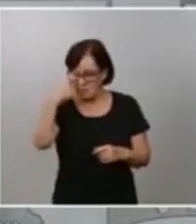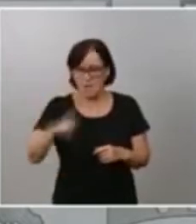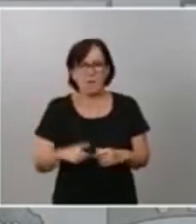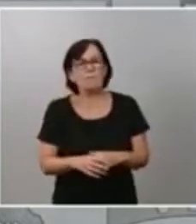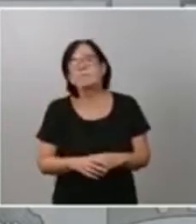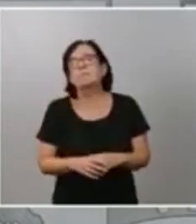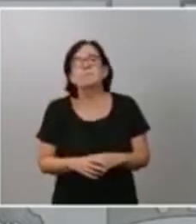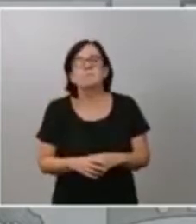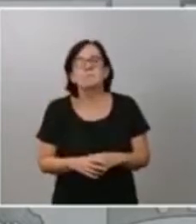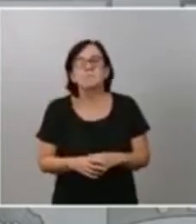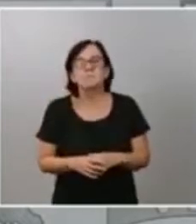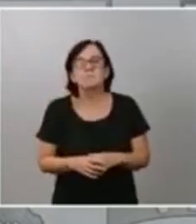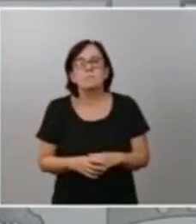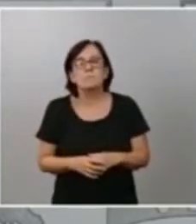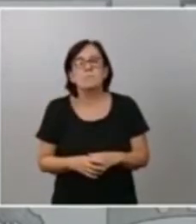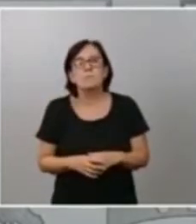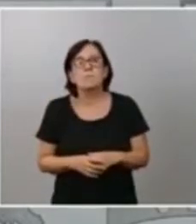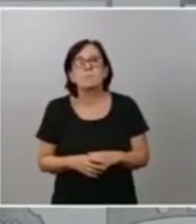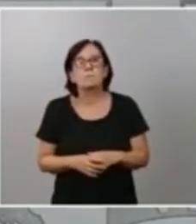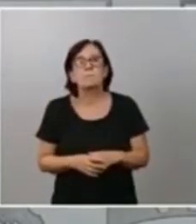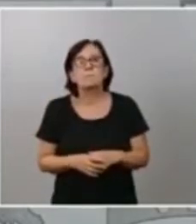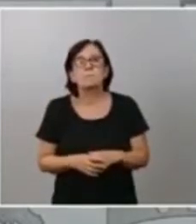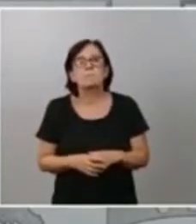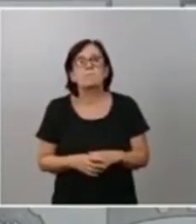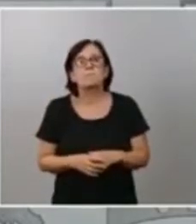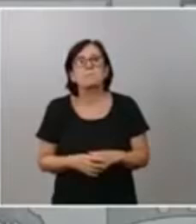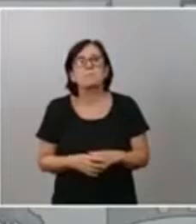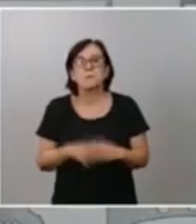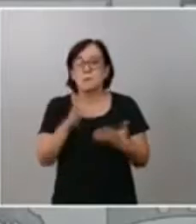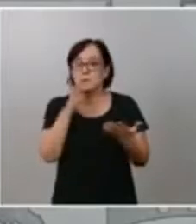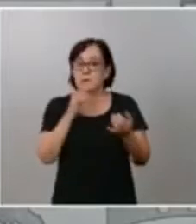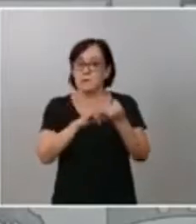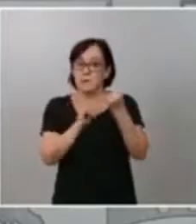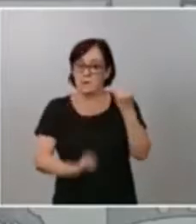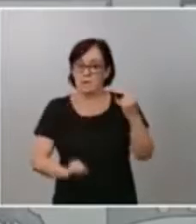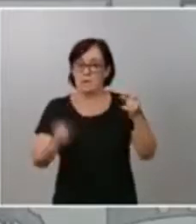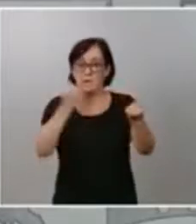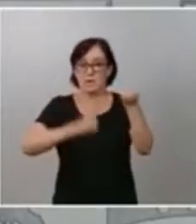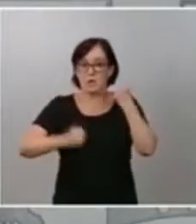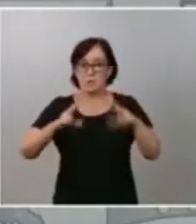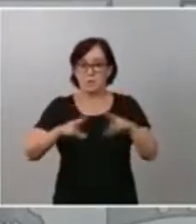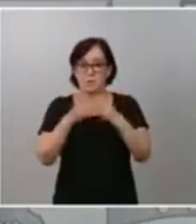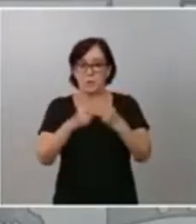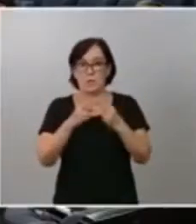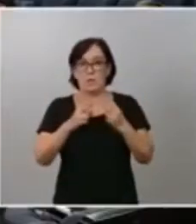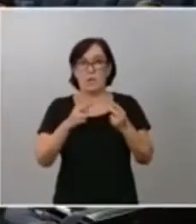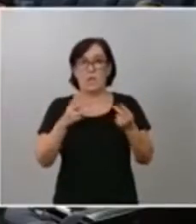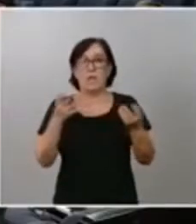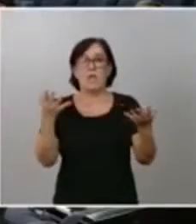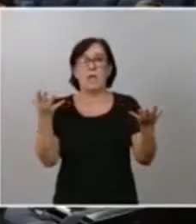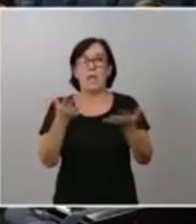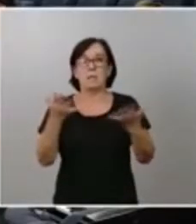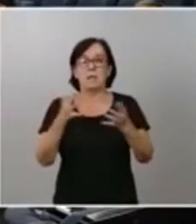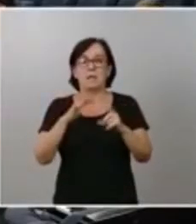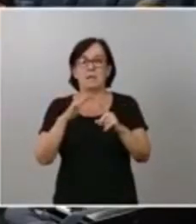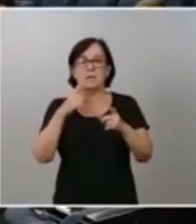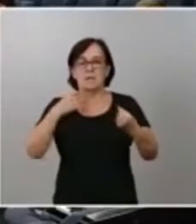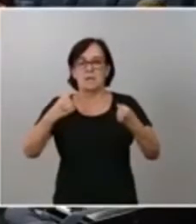de que una crisis económica y social derivada de la emergencia sanitaria que estamos atravesando y que todavía no ha terminado,